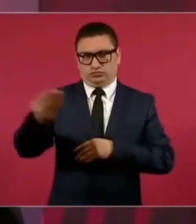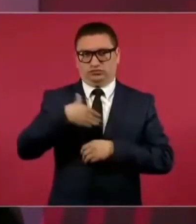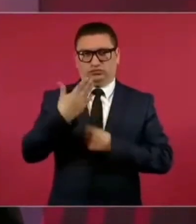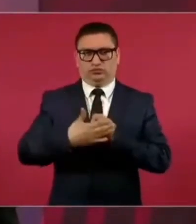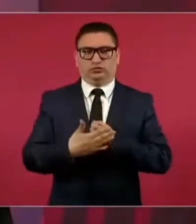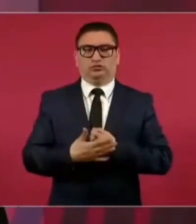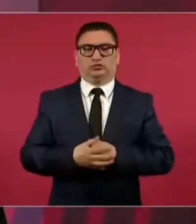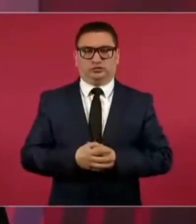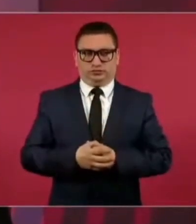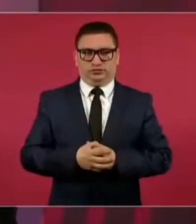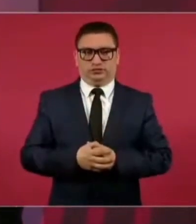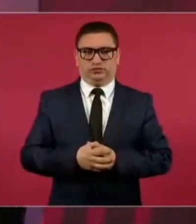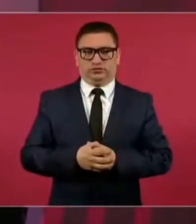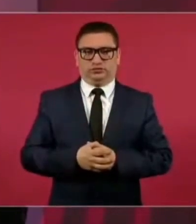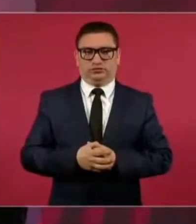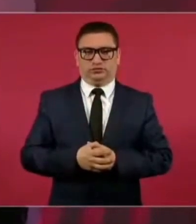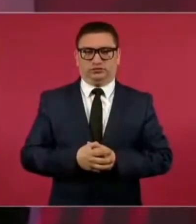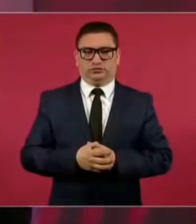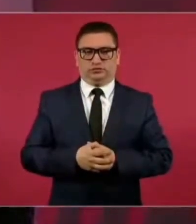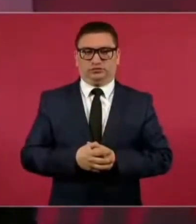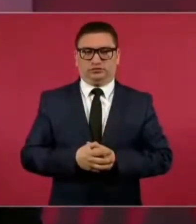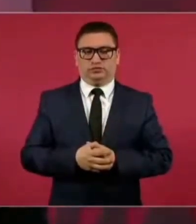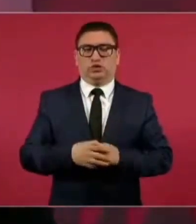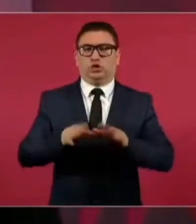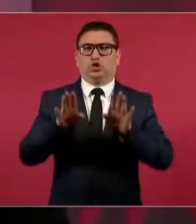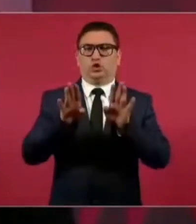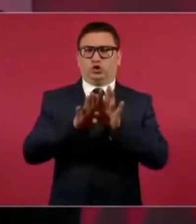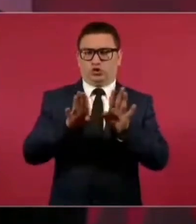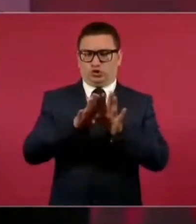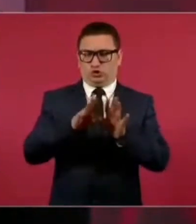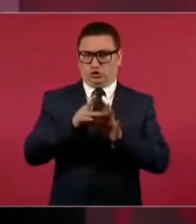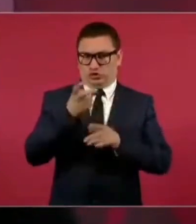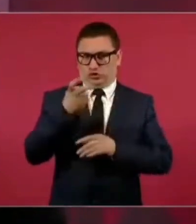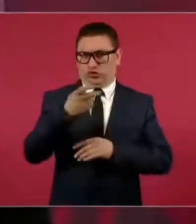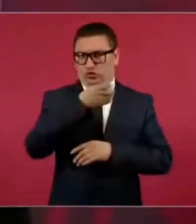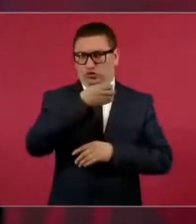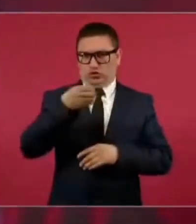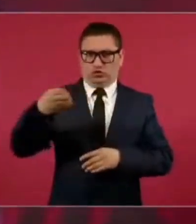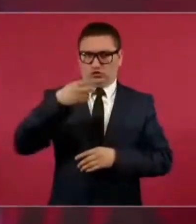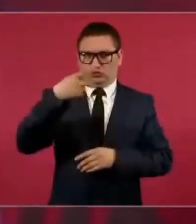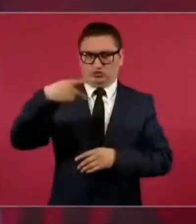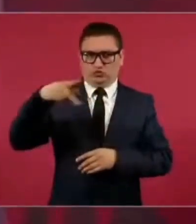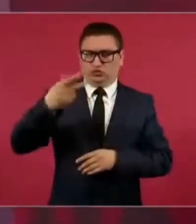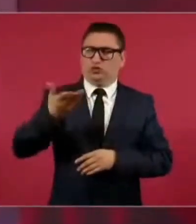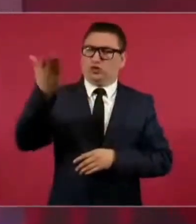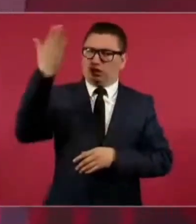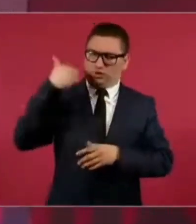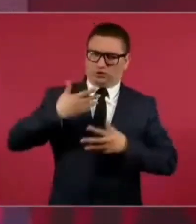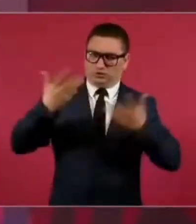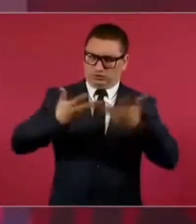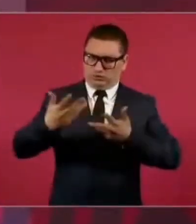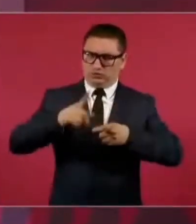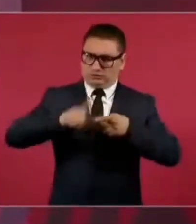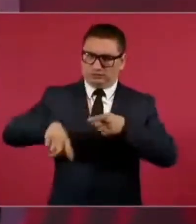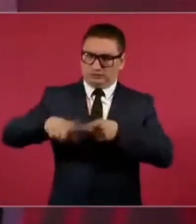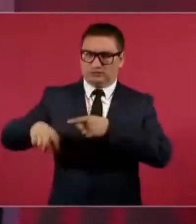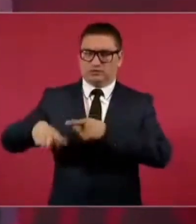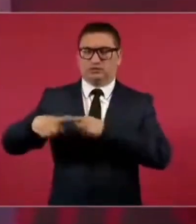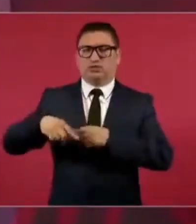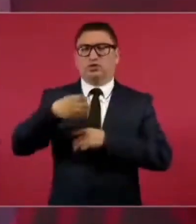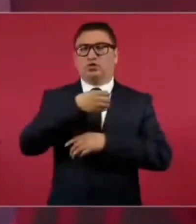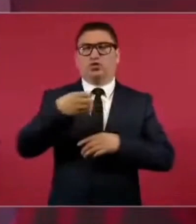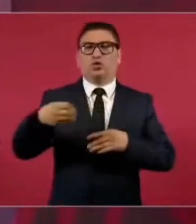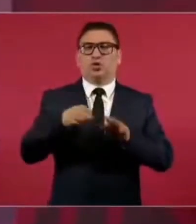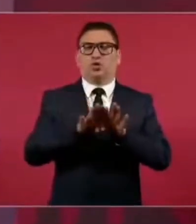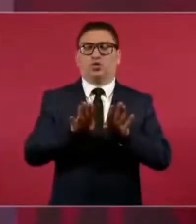¿cómo desmontar todo ese aparato que crearon paralelo al